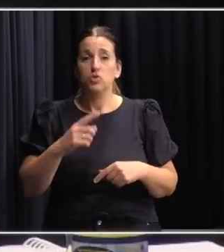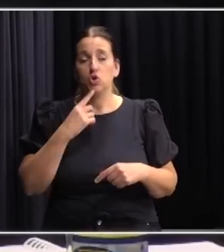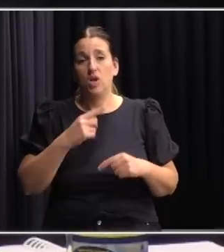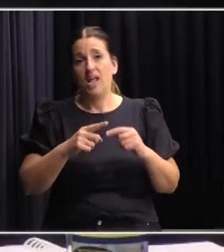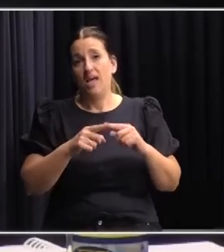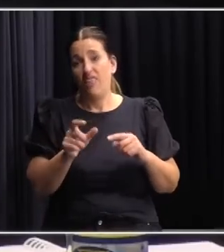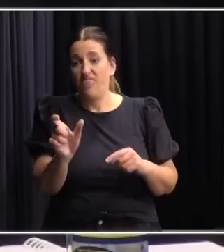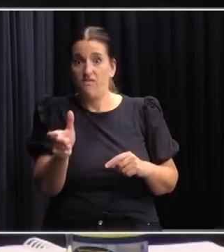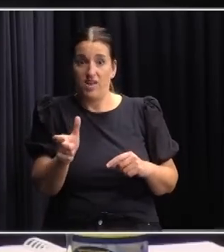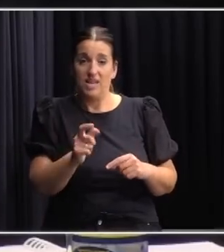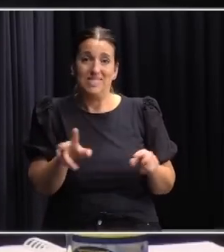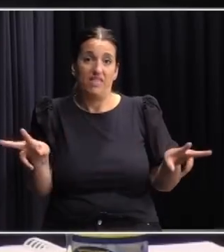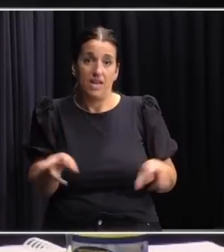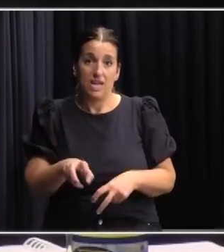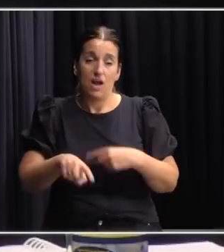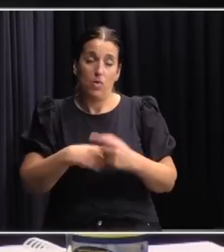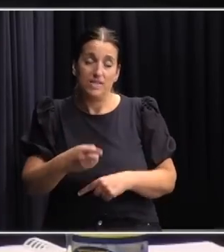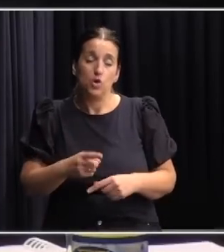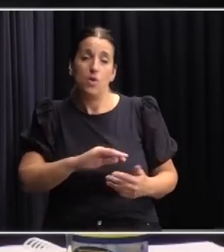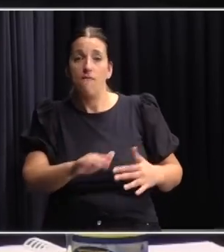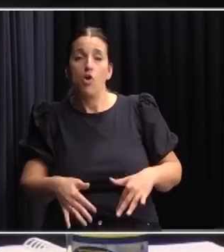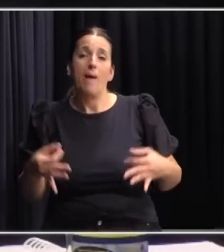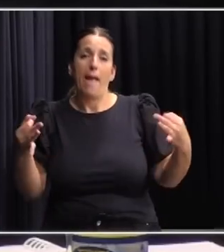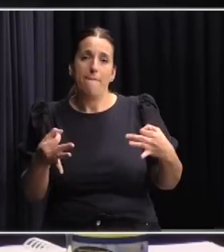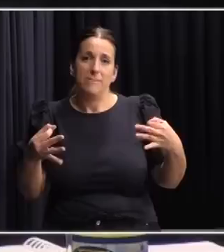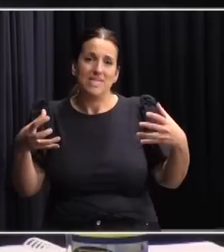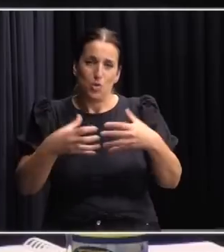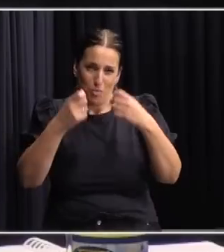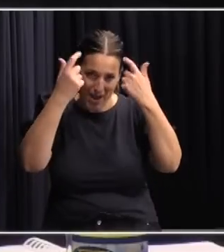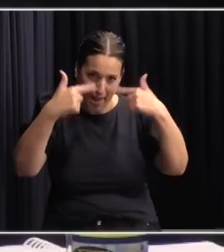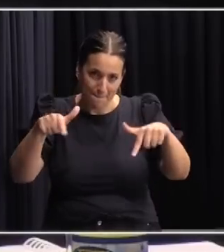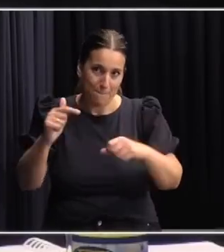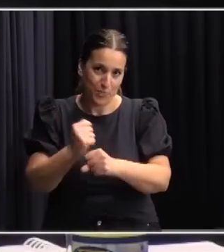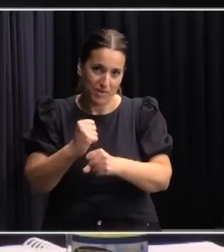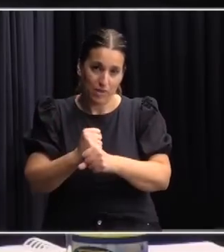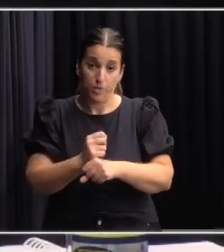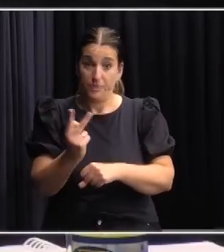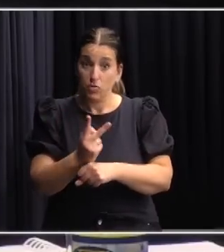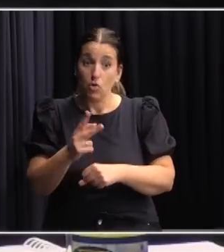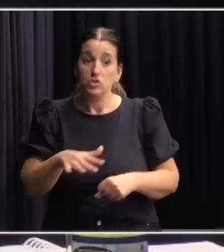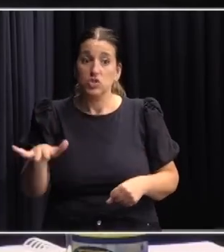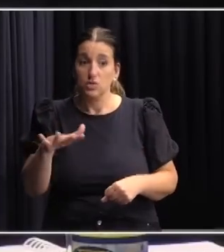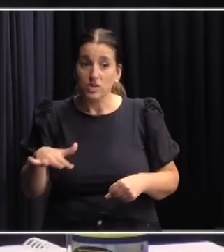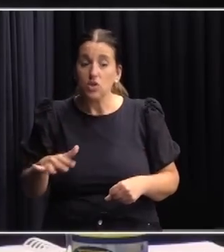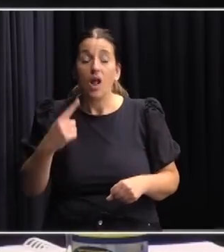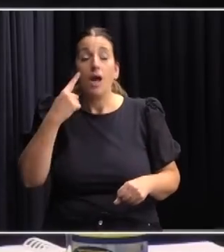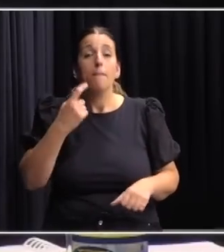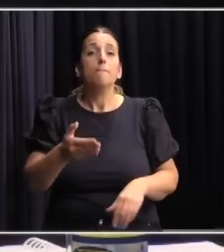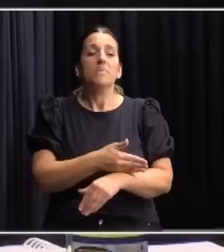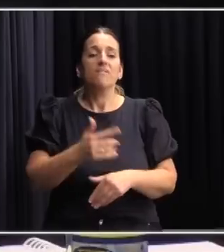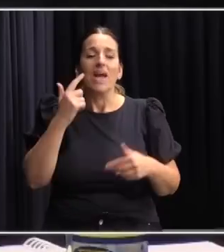de recaudación por el régimen especial del sector rural en los dos casos además se prevén